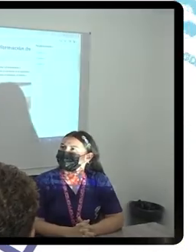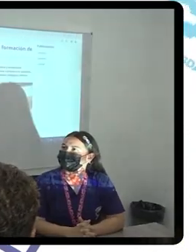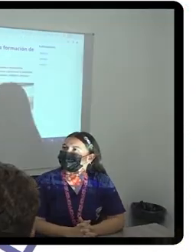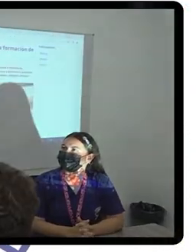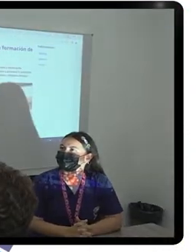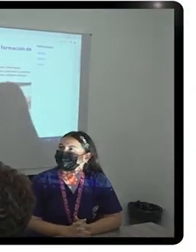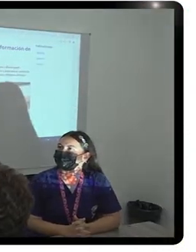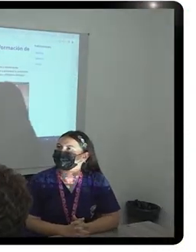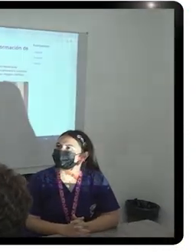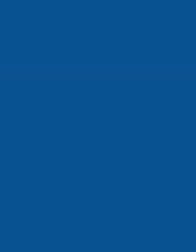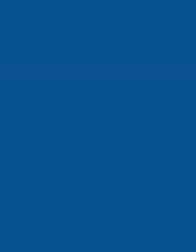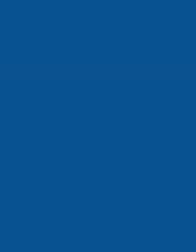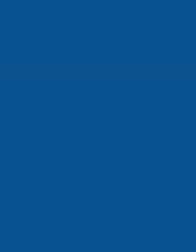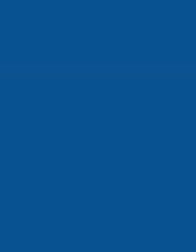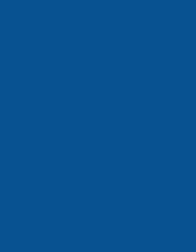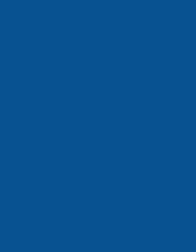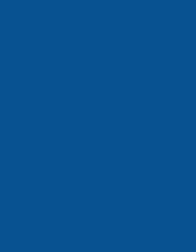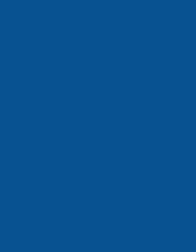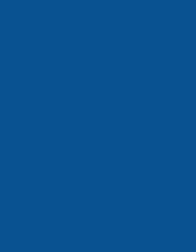estudiantil en Uni Magdalena